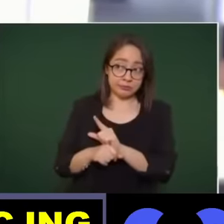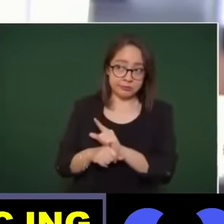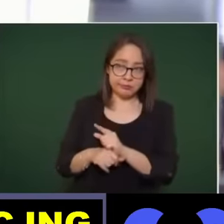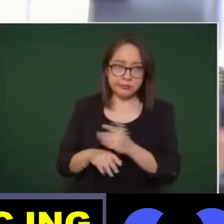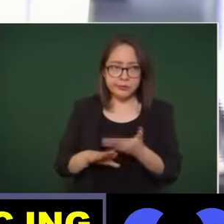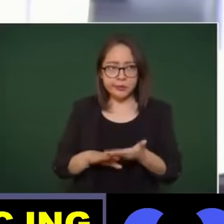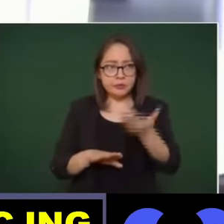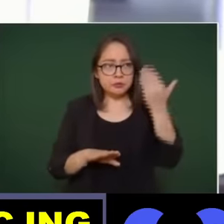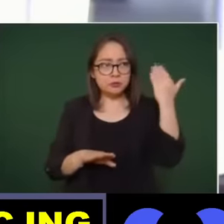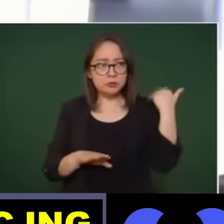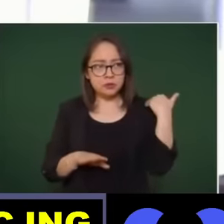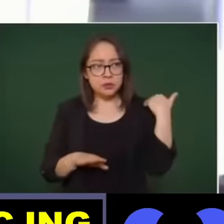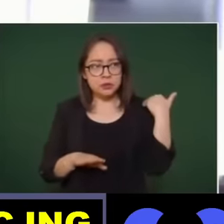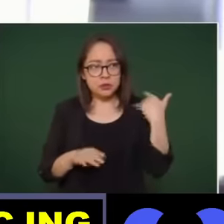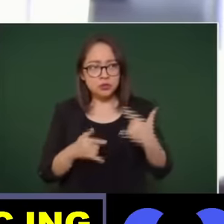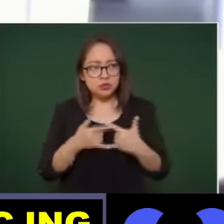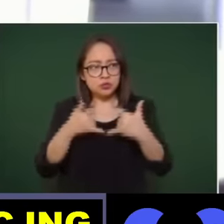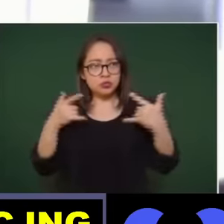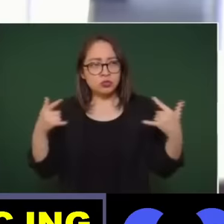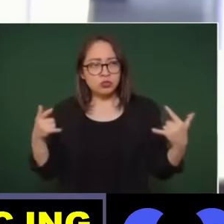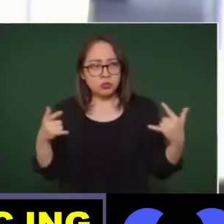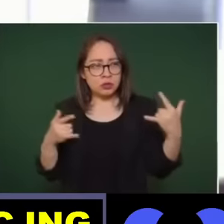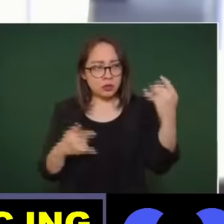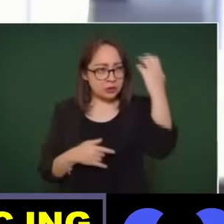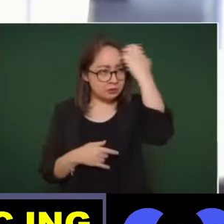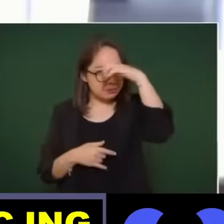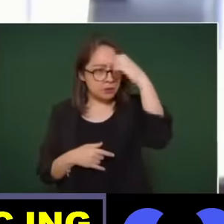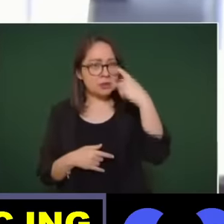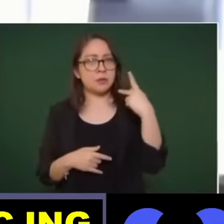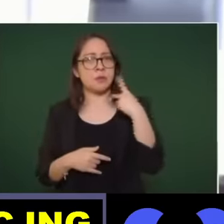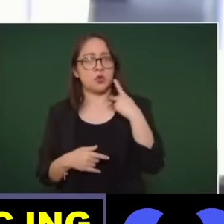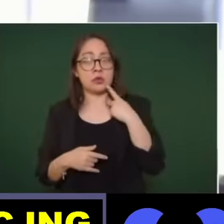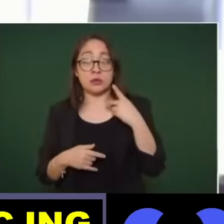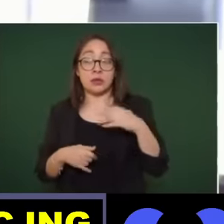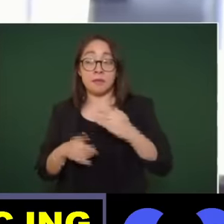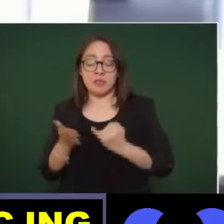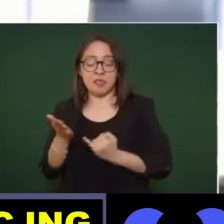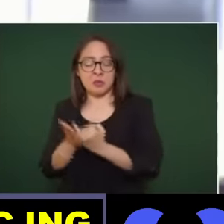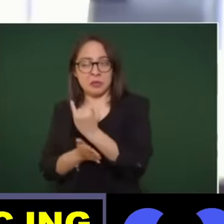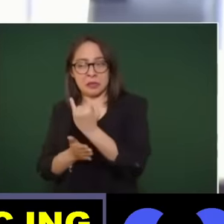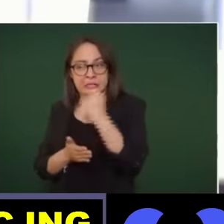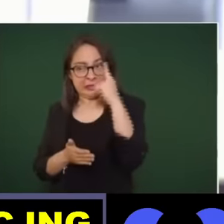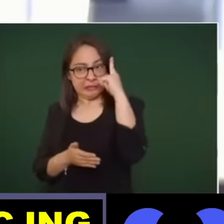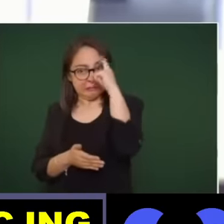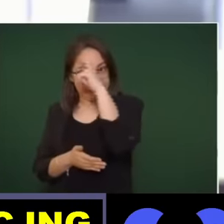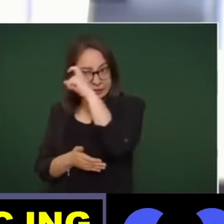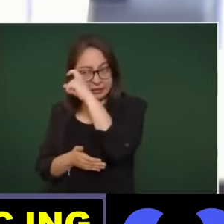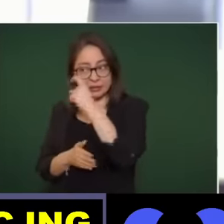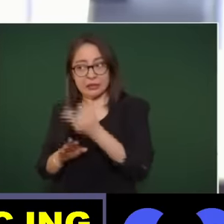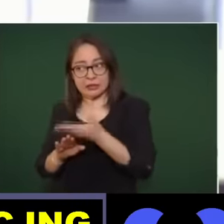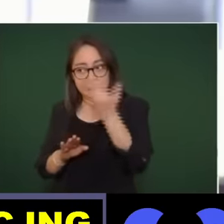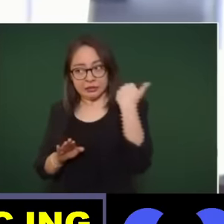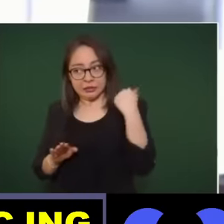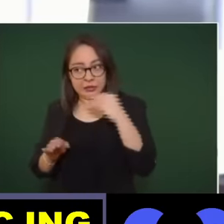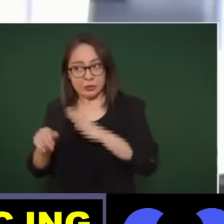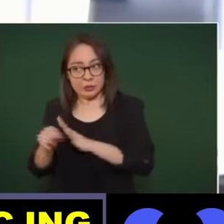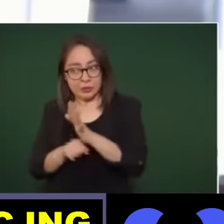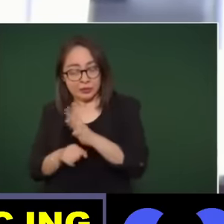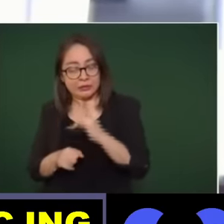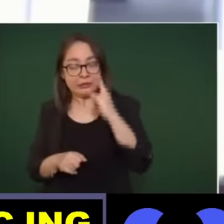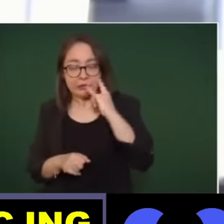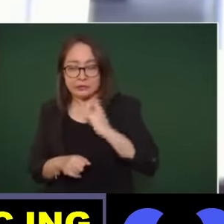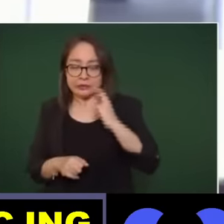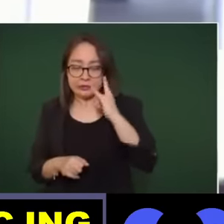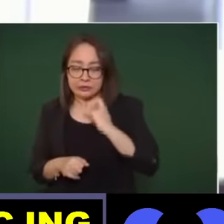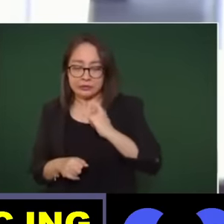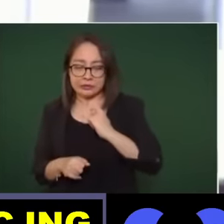sus decisiones más difíciles que ha tomado como presidente de la república esos días pues que que más le costó